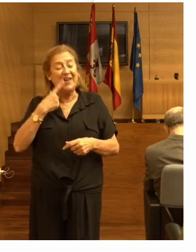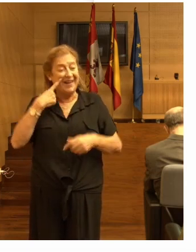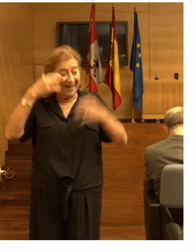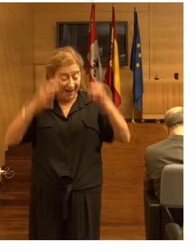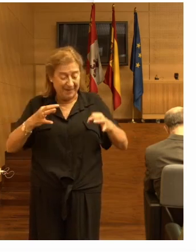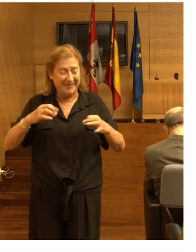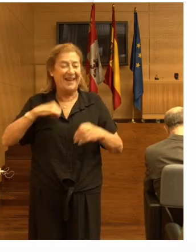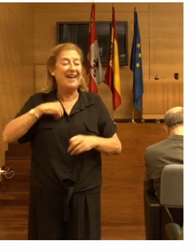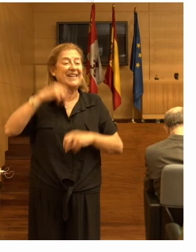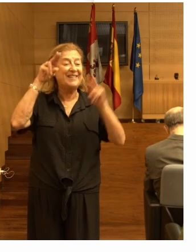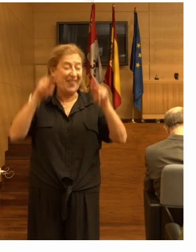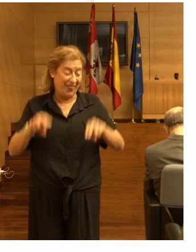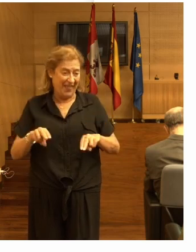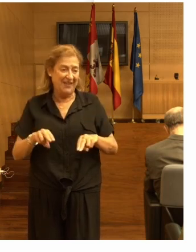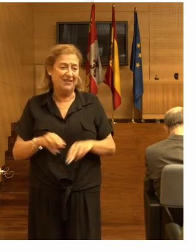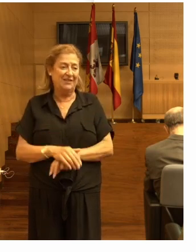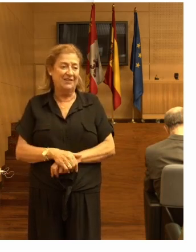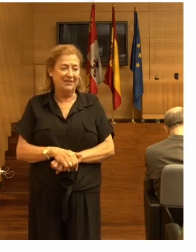residencias?